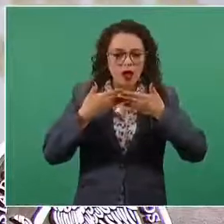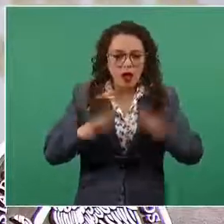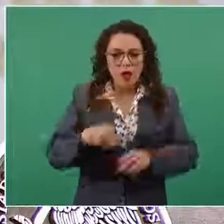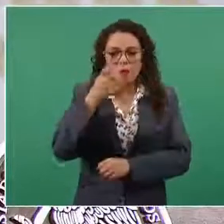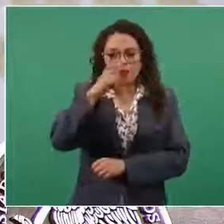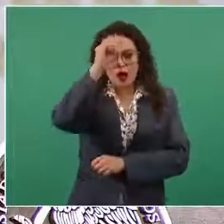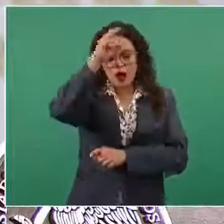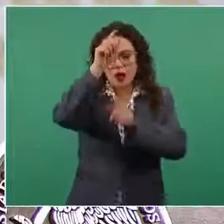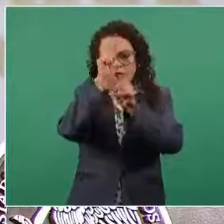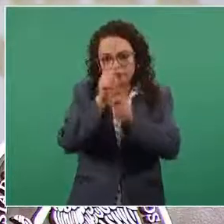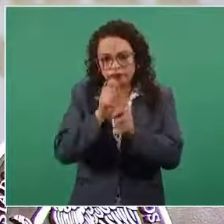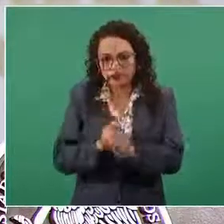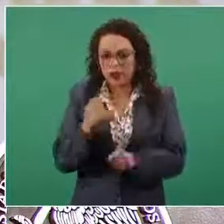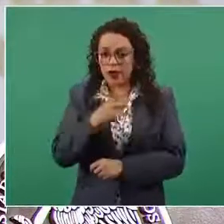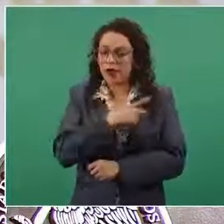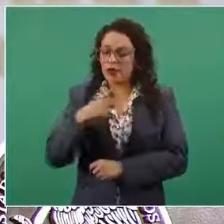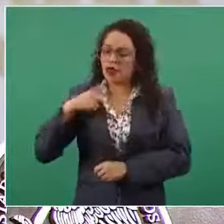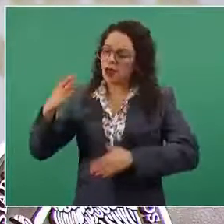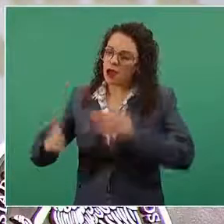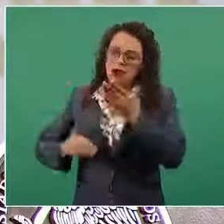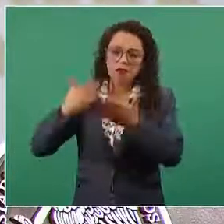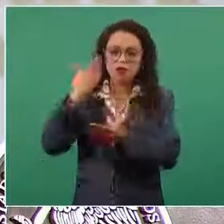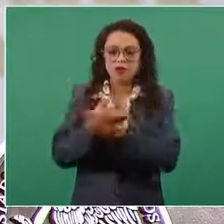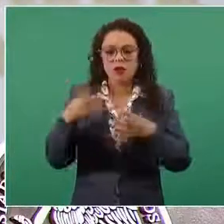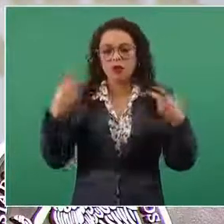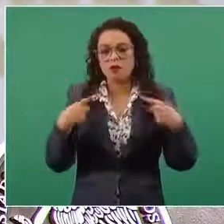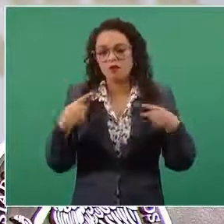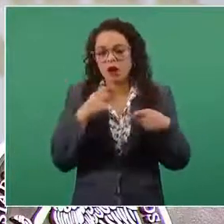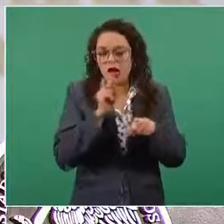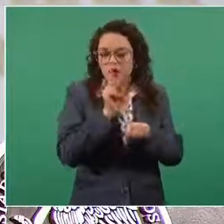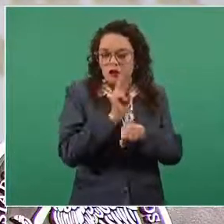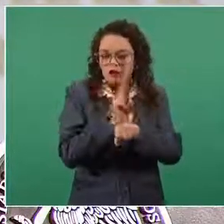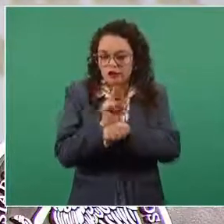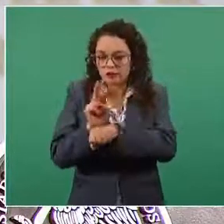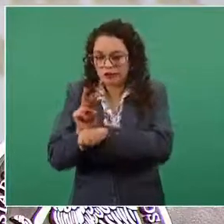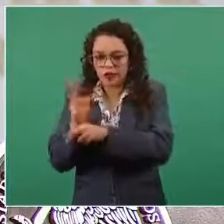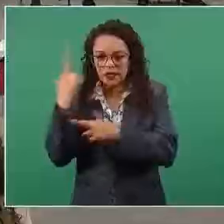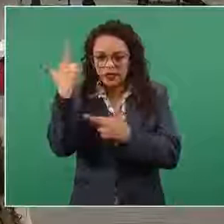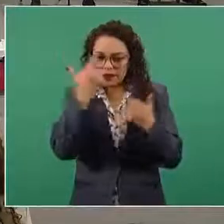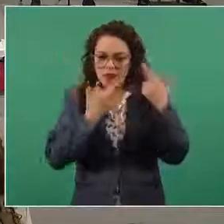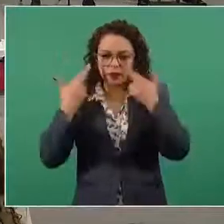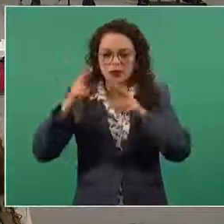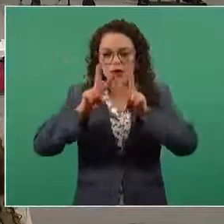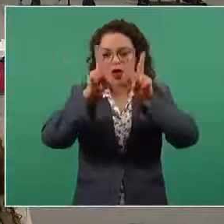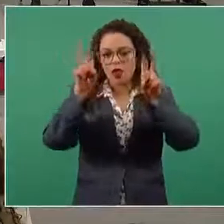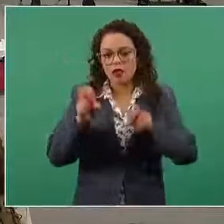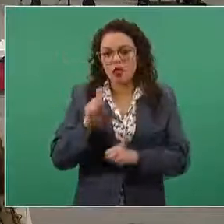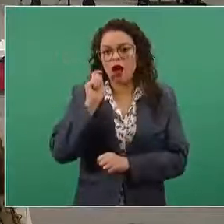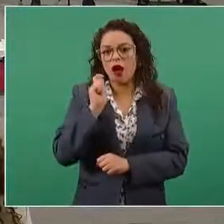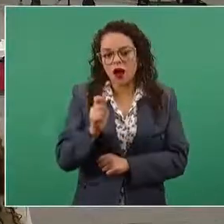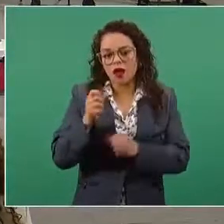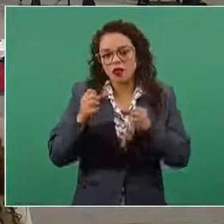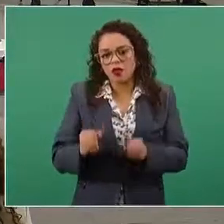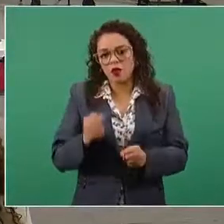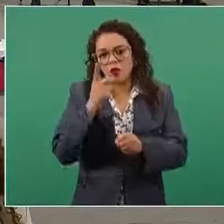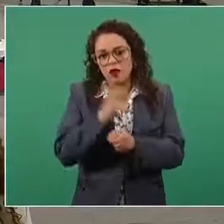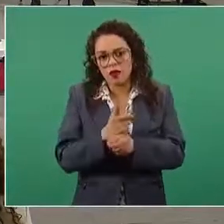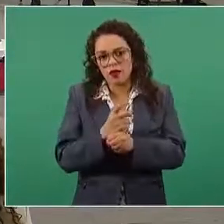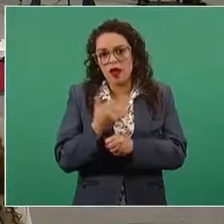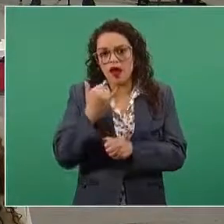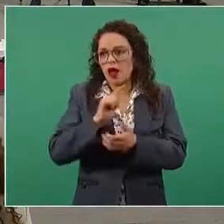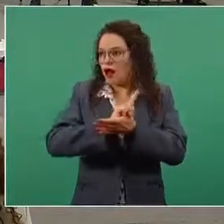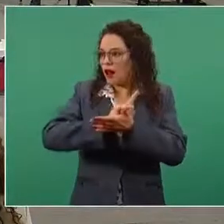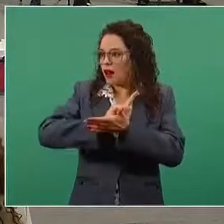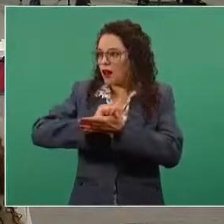realización de una visita de inspección en materia de seguridad e higiene por parte de la Secretaría de Trabajo y Previsión